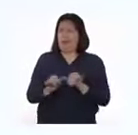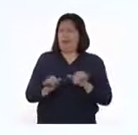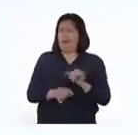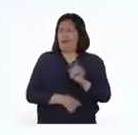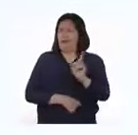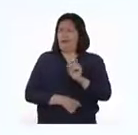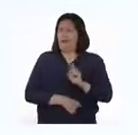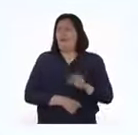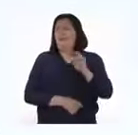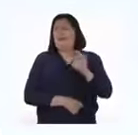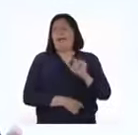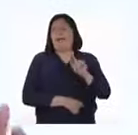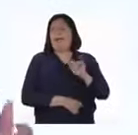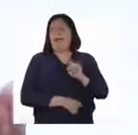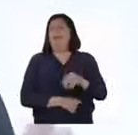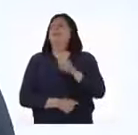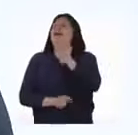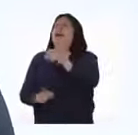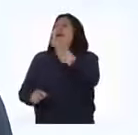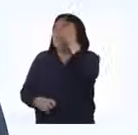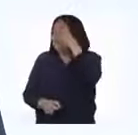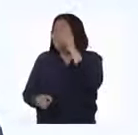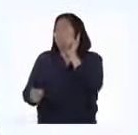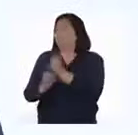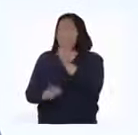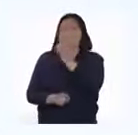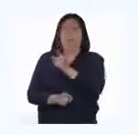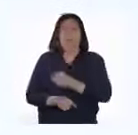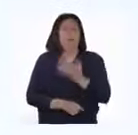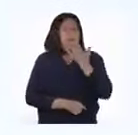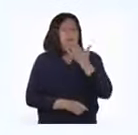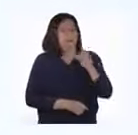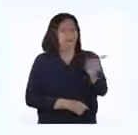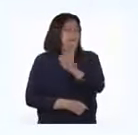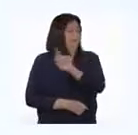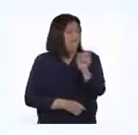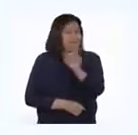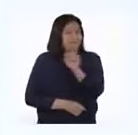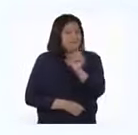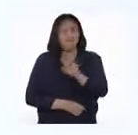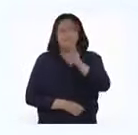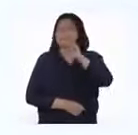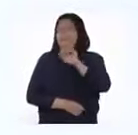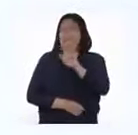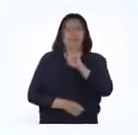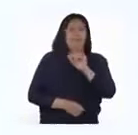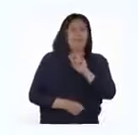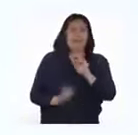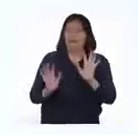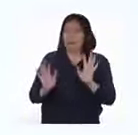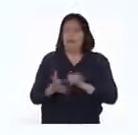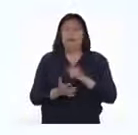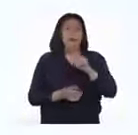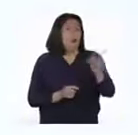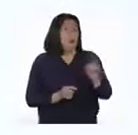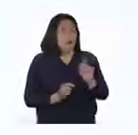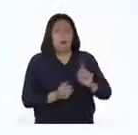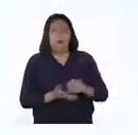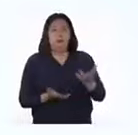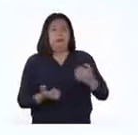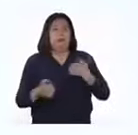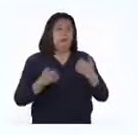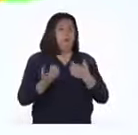no es una magnitud. Lo has entendido muy bien. El color no es una magnitud. Como tampoco son magnitudes